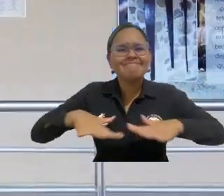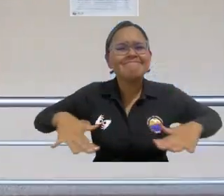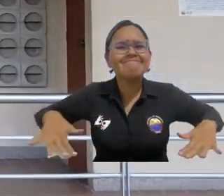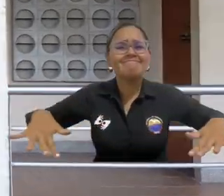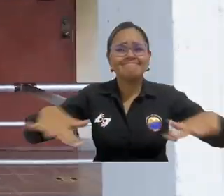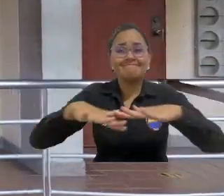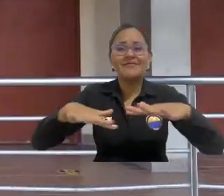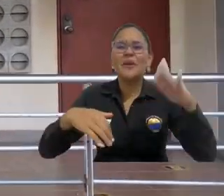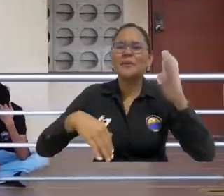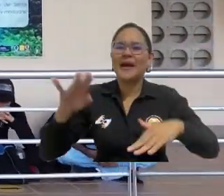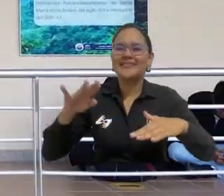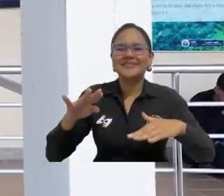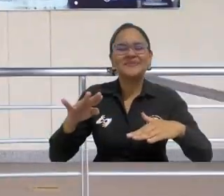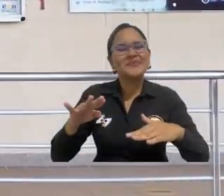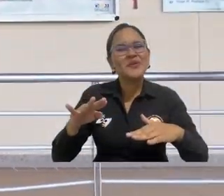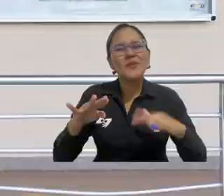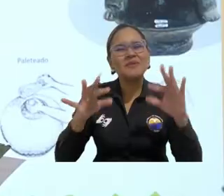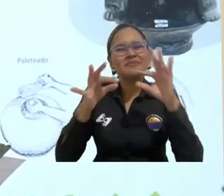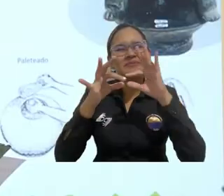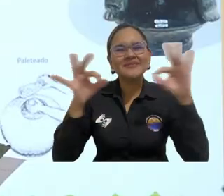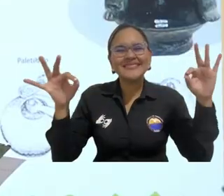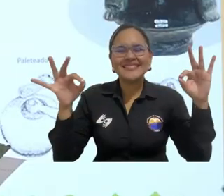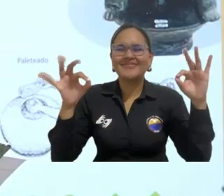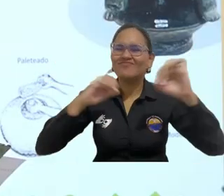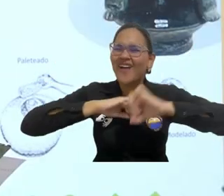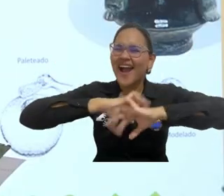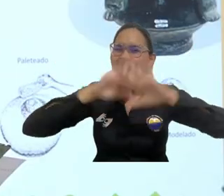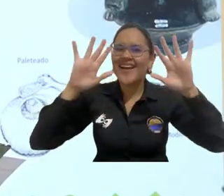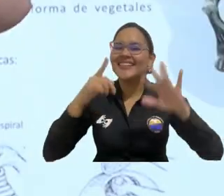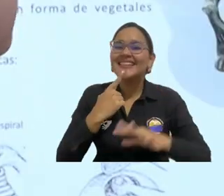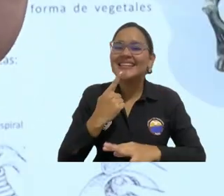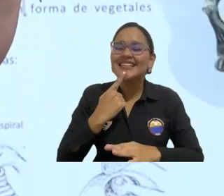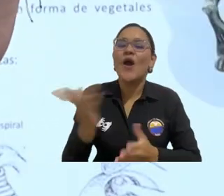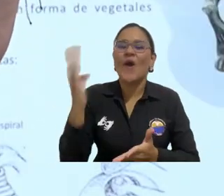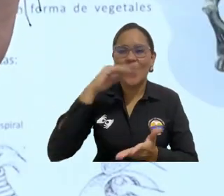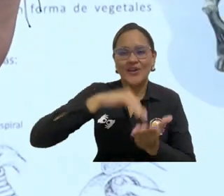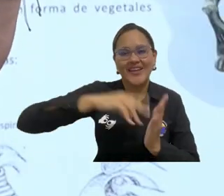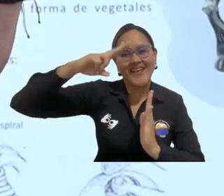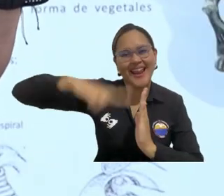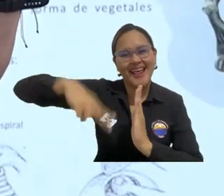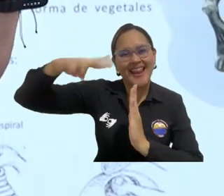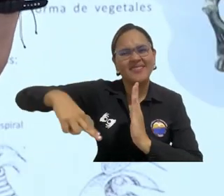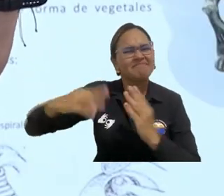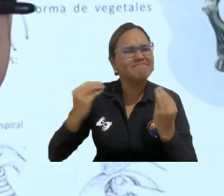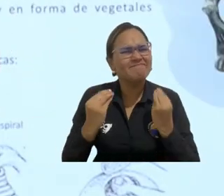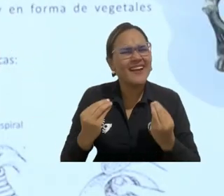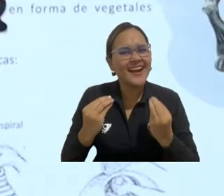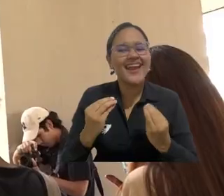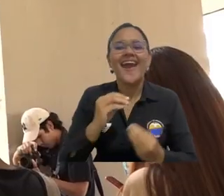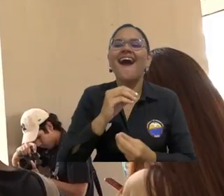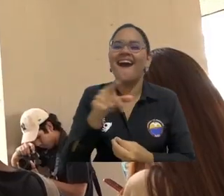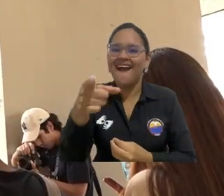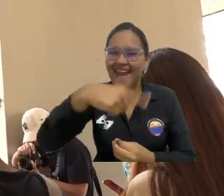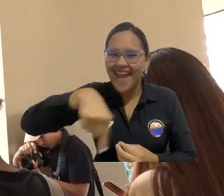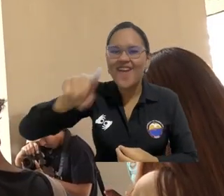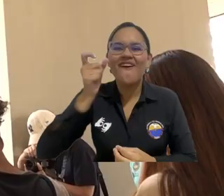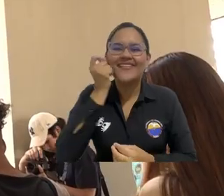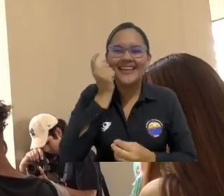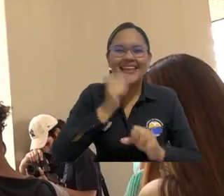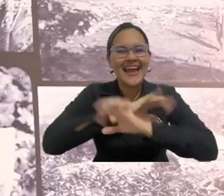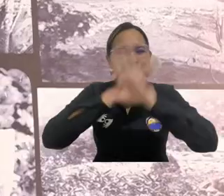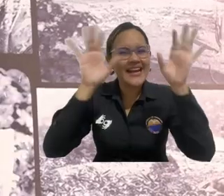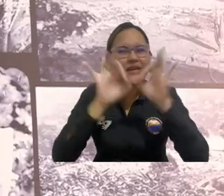Este espacio que tiene un mensaje claro, volvamos a leer para que la gente pueda entender lo valioso de